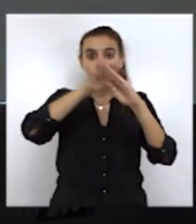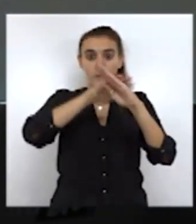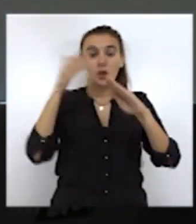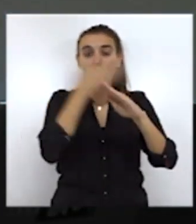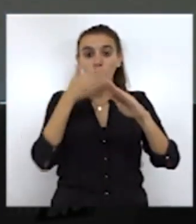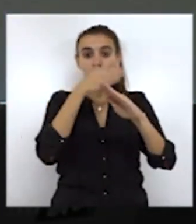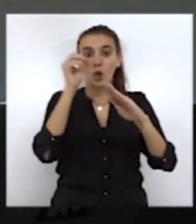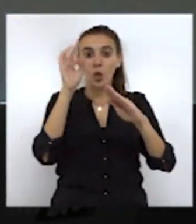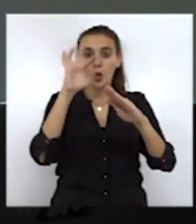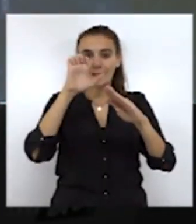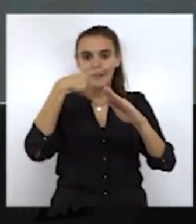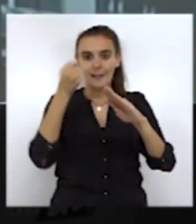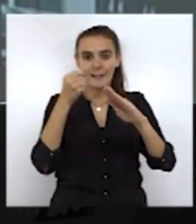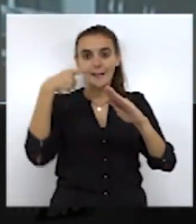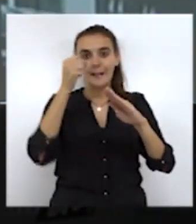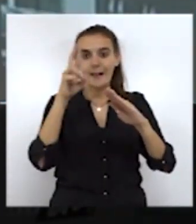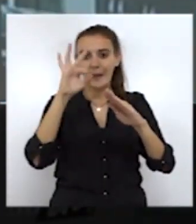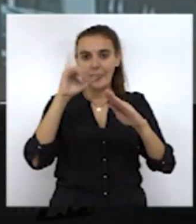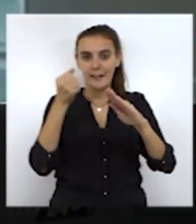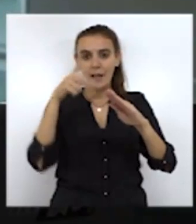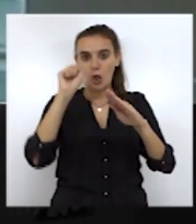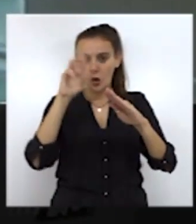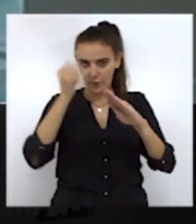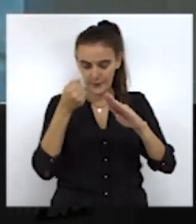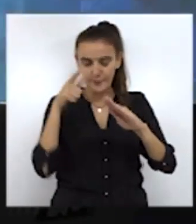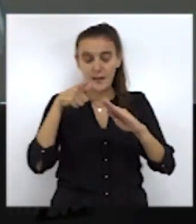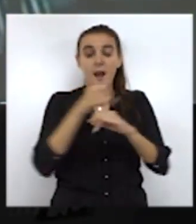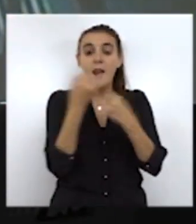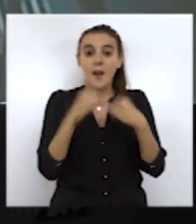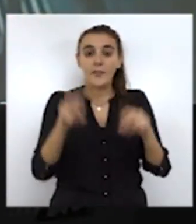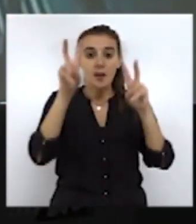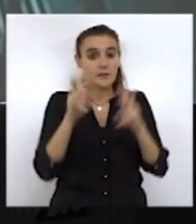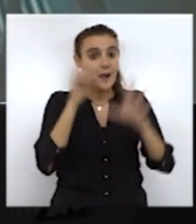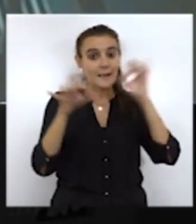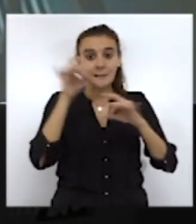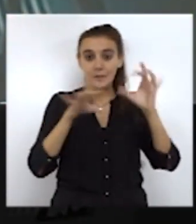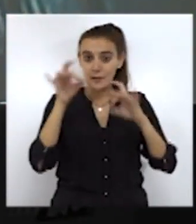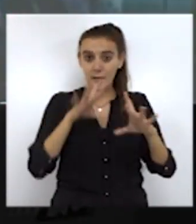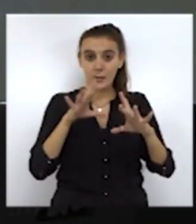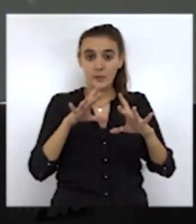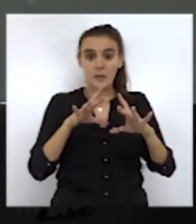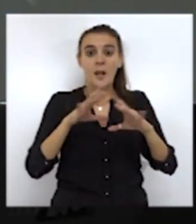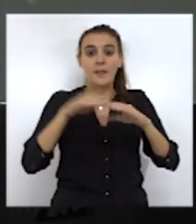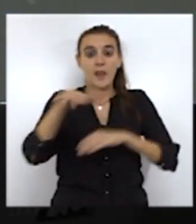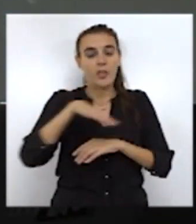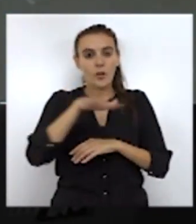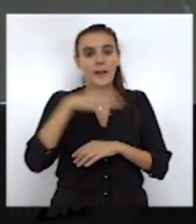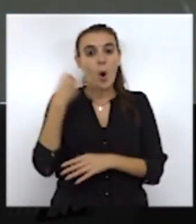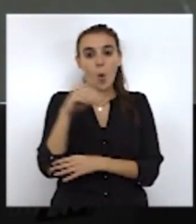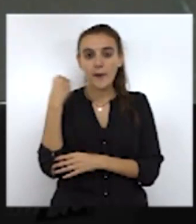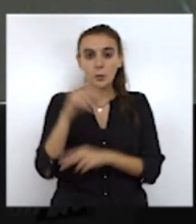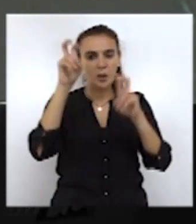provisionales en los colegios Ortega y Gasedi García Lorca, la celebración de la Comisión Técnica de Actividades y Campos de Voluntariado Juvenil,